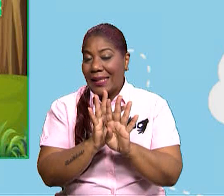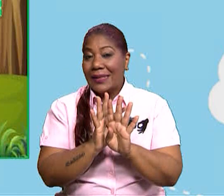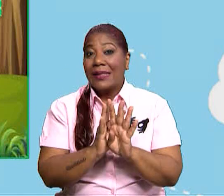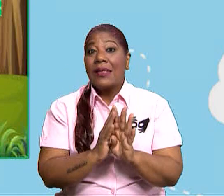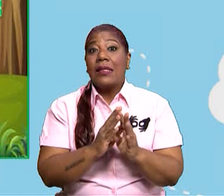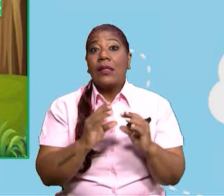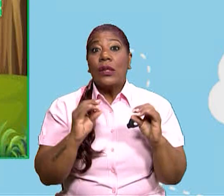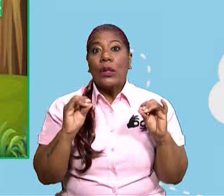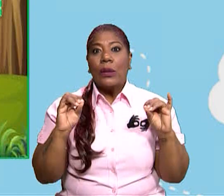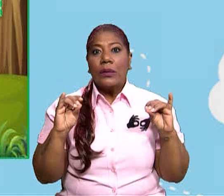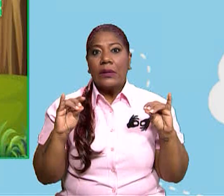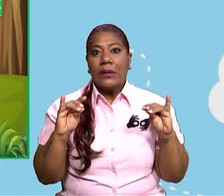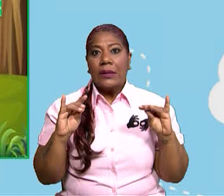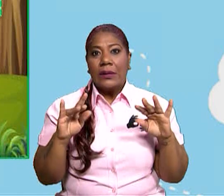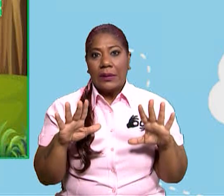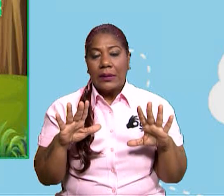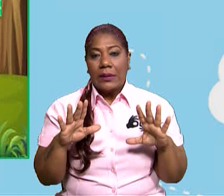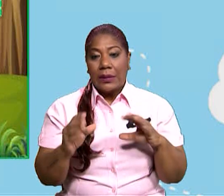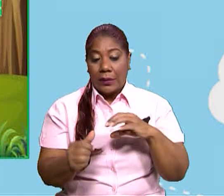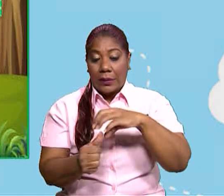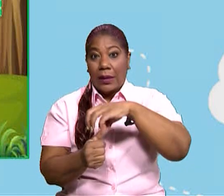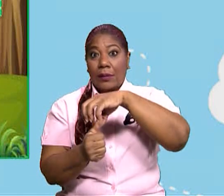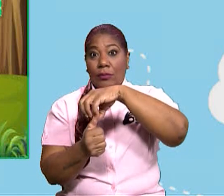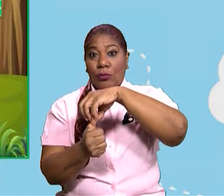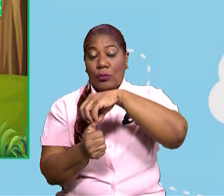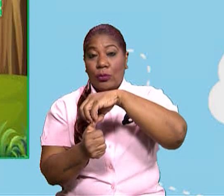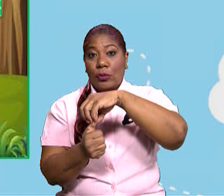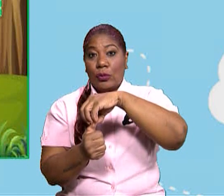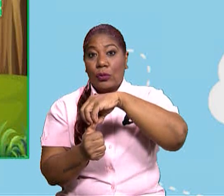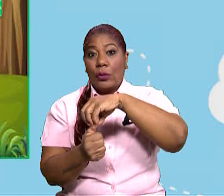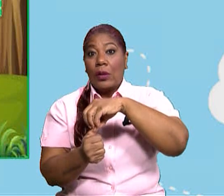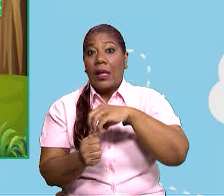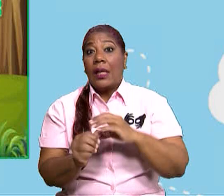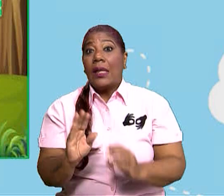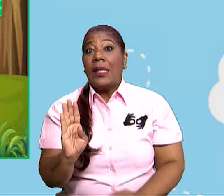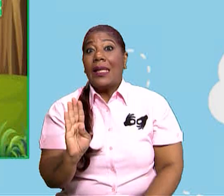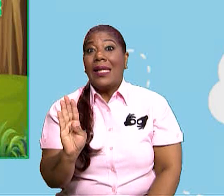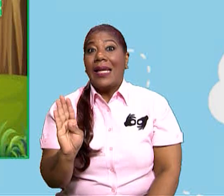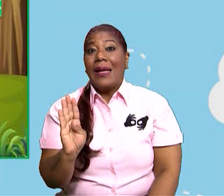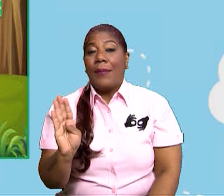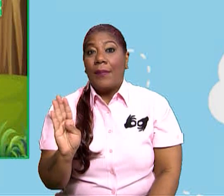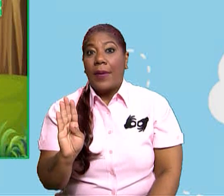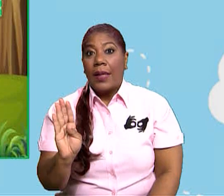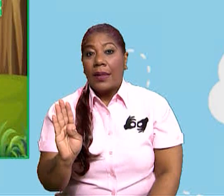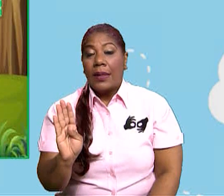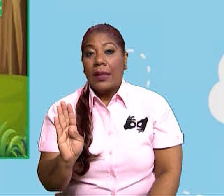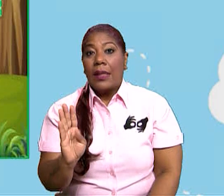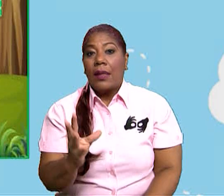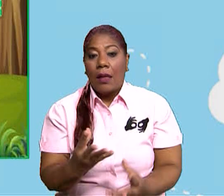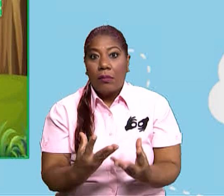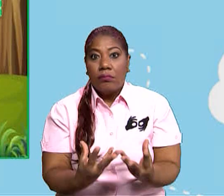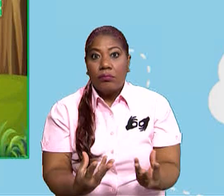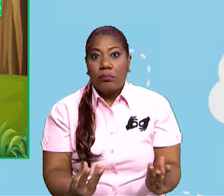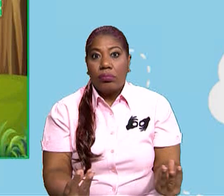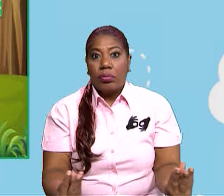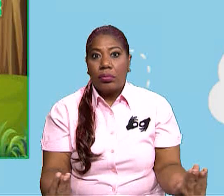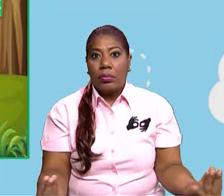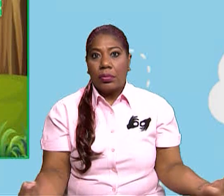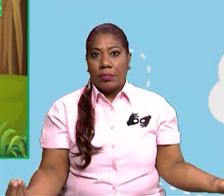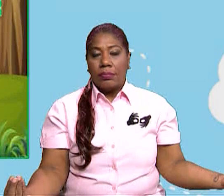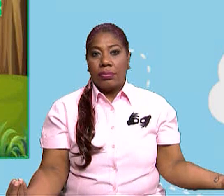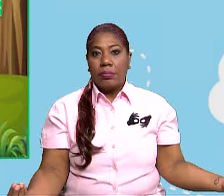insectos, los hongos y las bacterias se encargan de desintegrarlos,